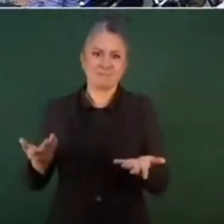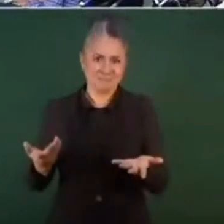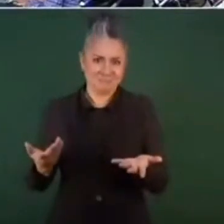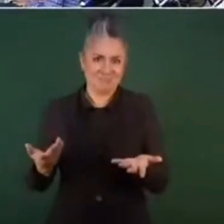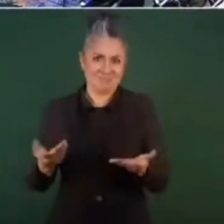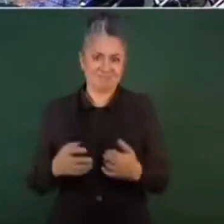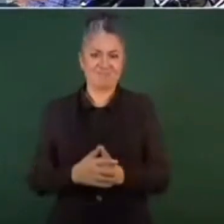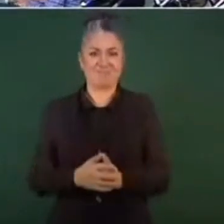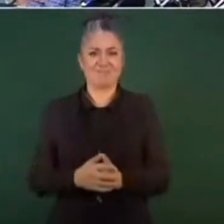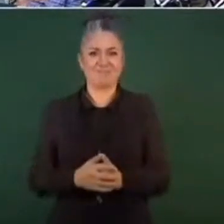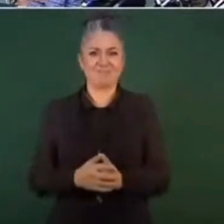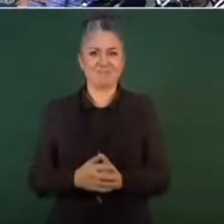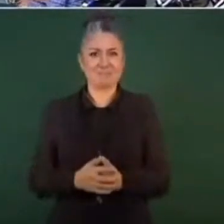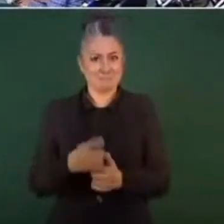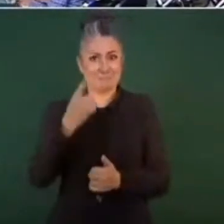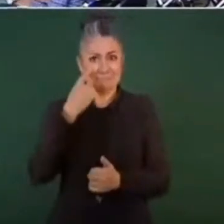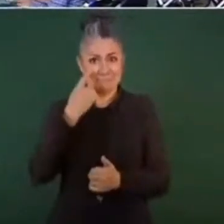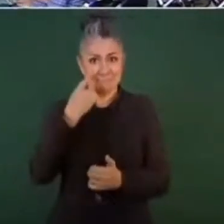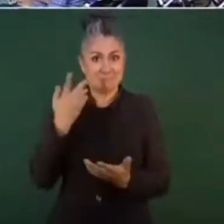miren